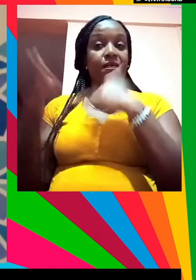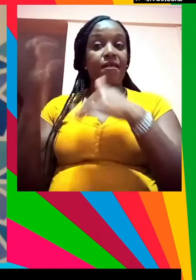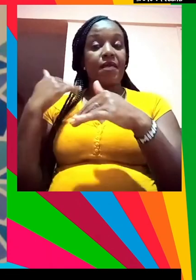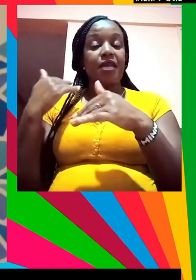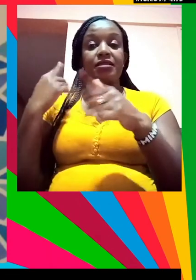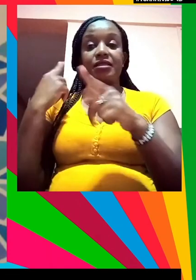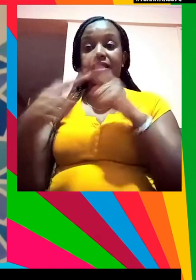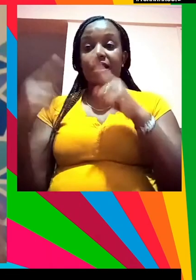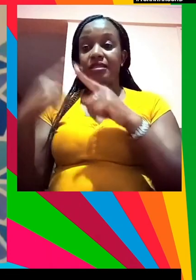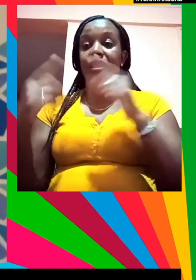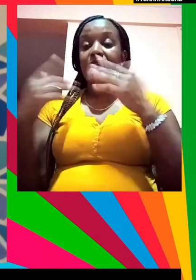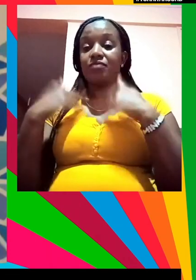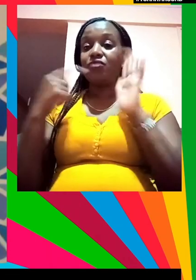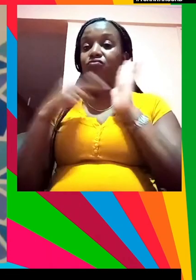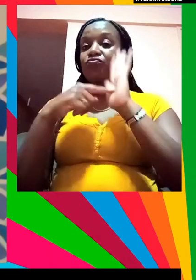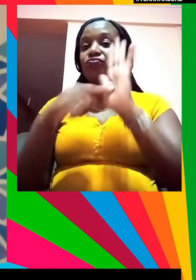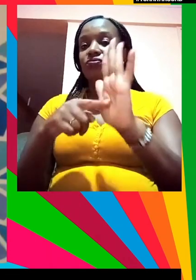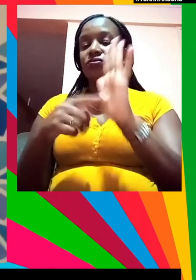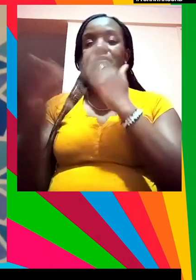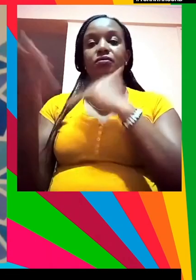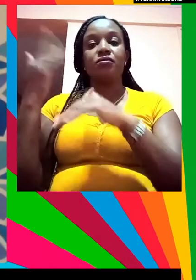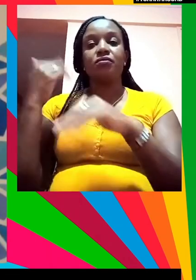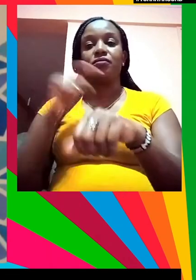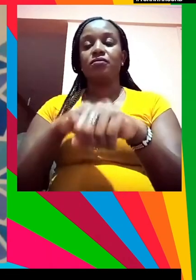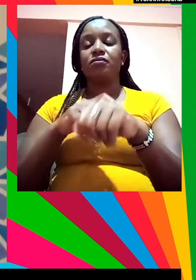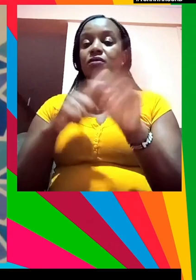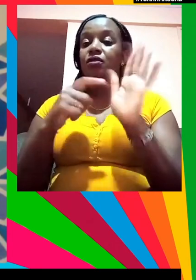ha sido sin precedentes en la última década